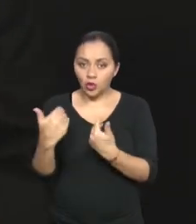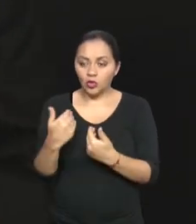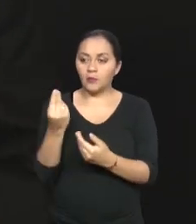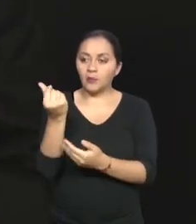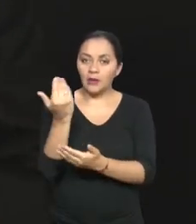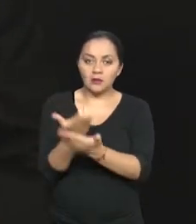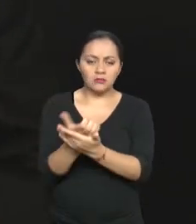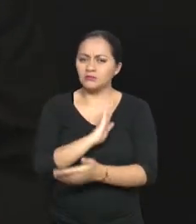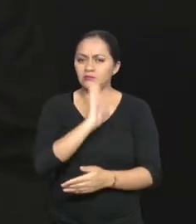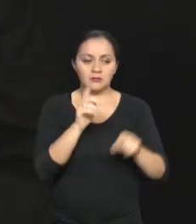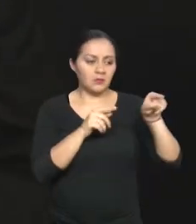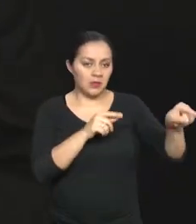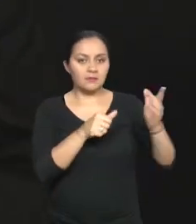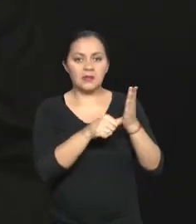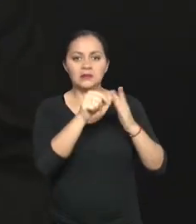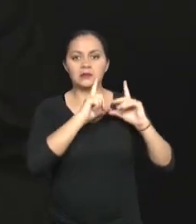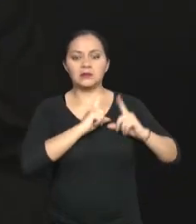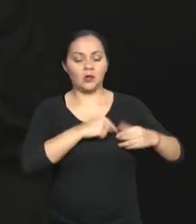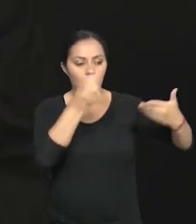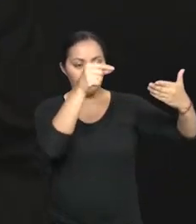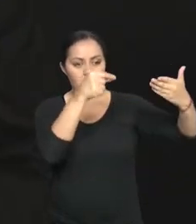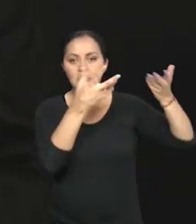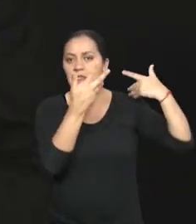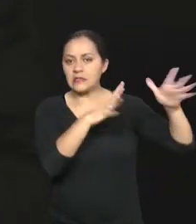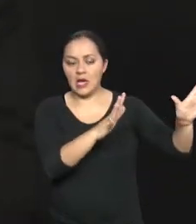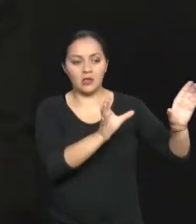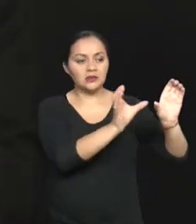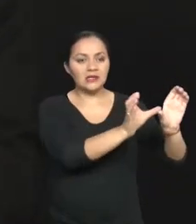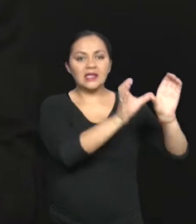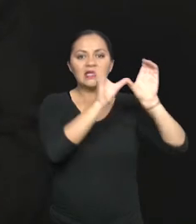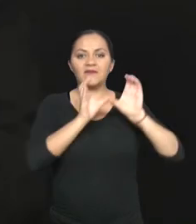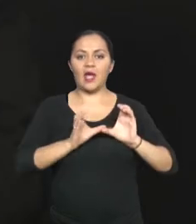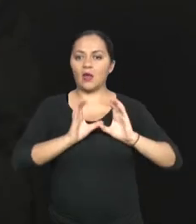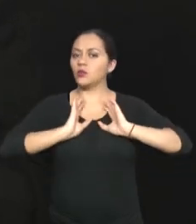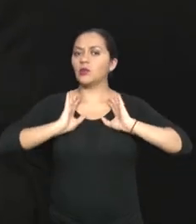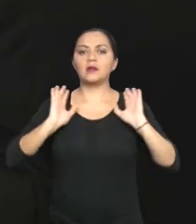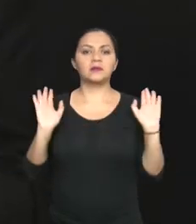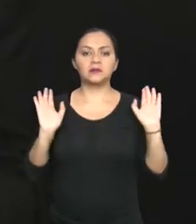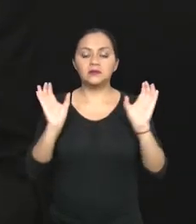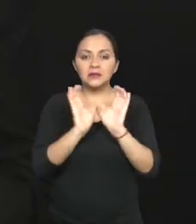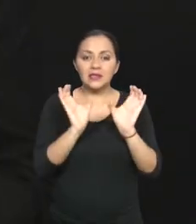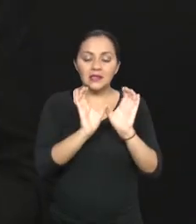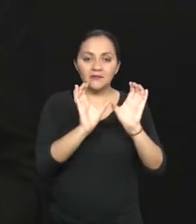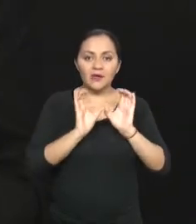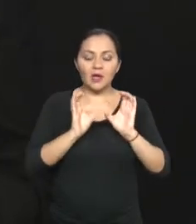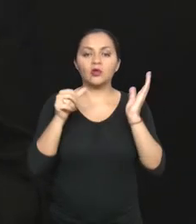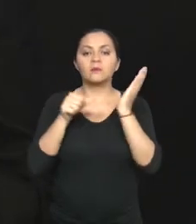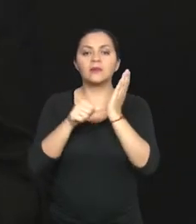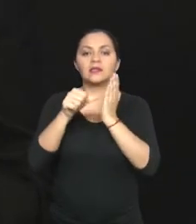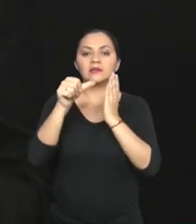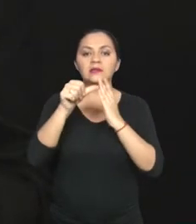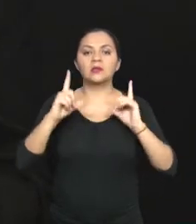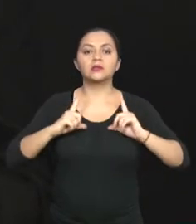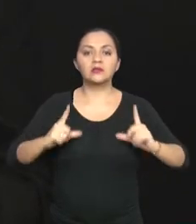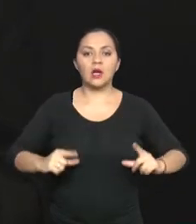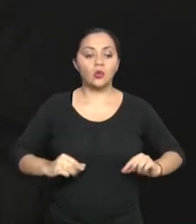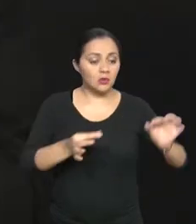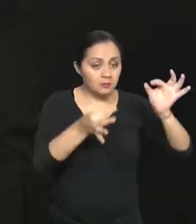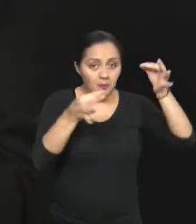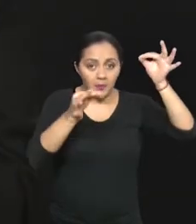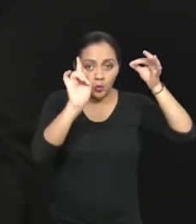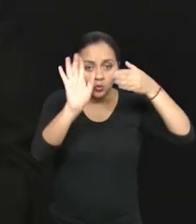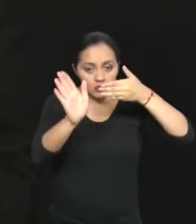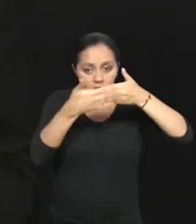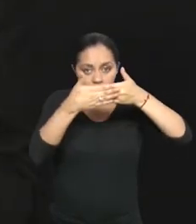que se presentó en su momento. Más bien, nosotros lo que solicitamos es el certificado del Ministerio de Salud Pública